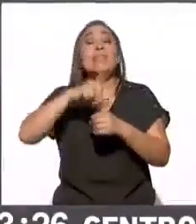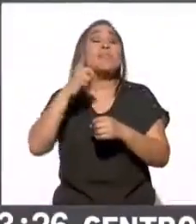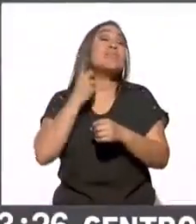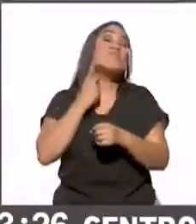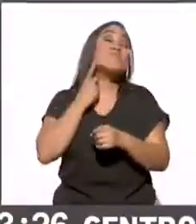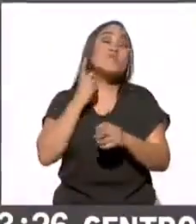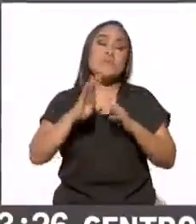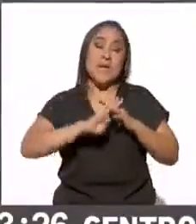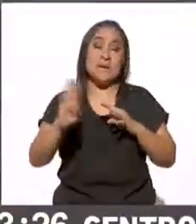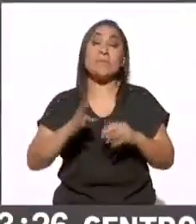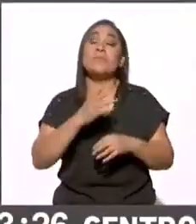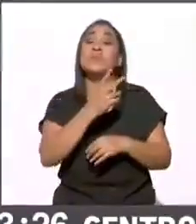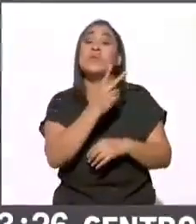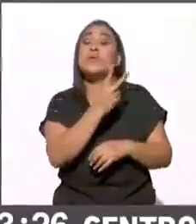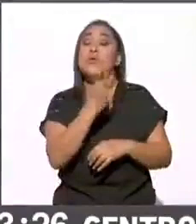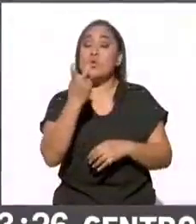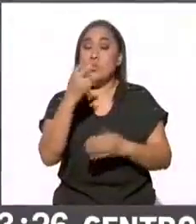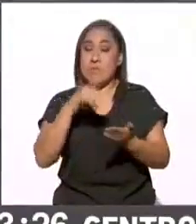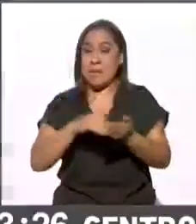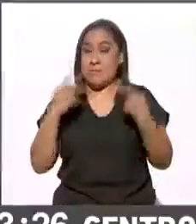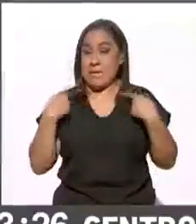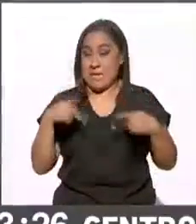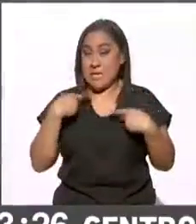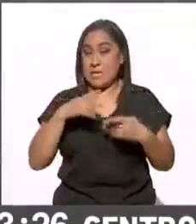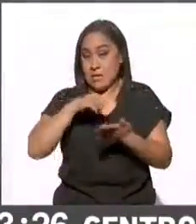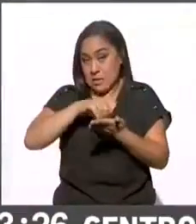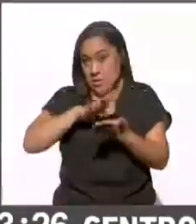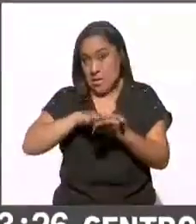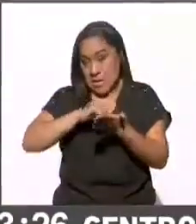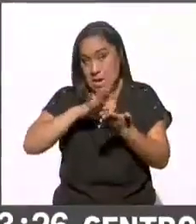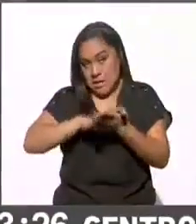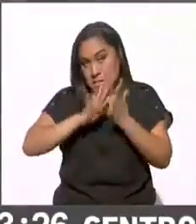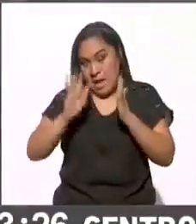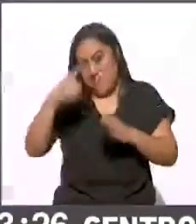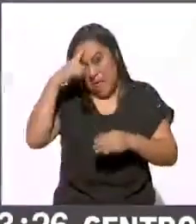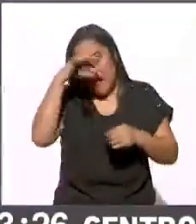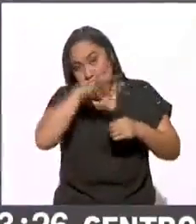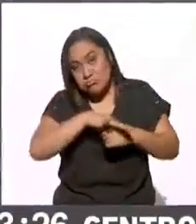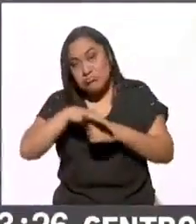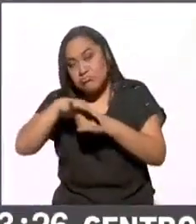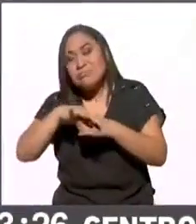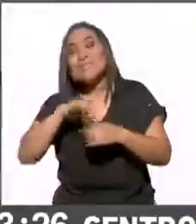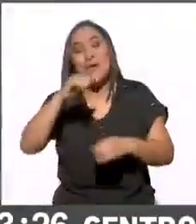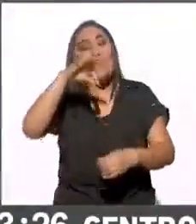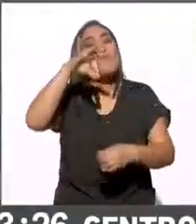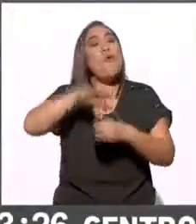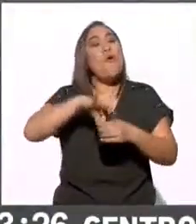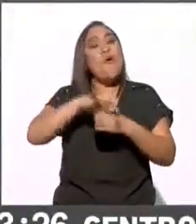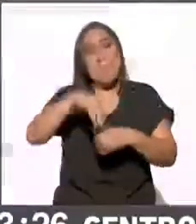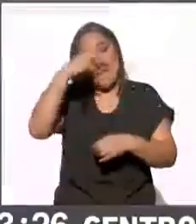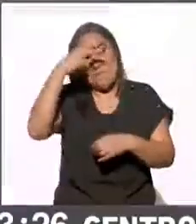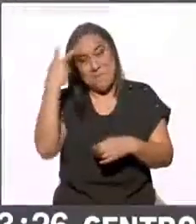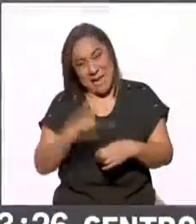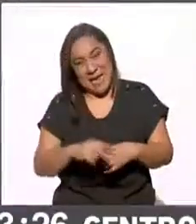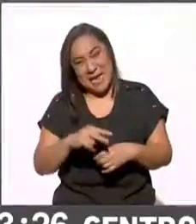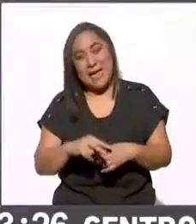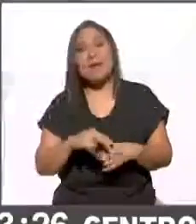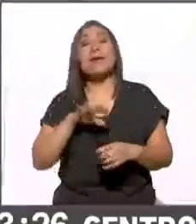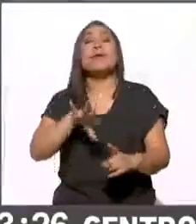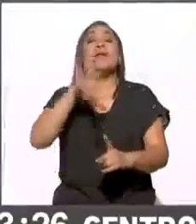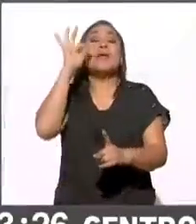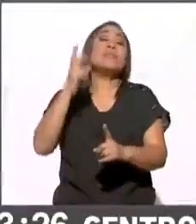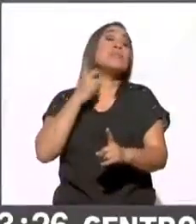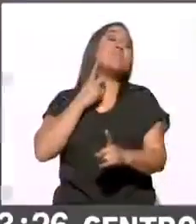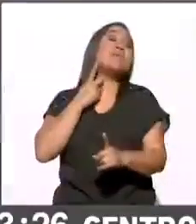.226 personas que se registraron para sufragar y elegir el voto chilango y el diputado migrante de la Ciudad de México,